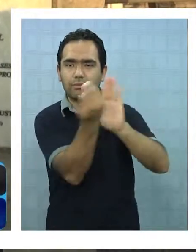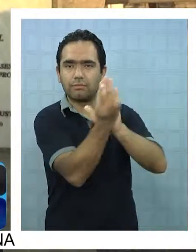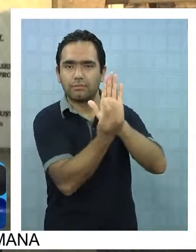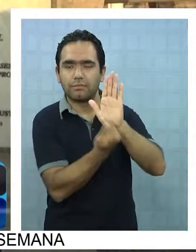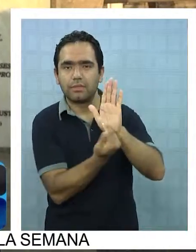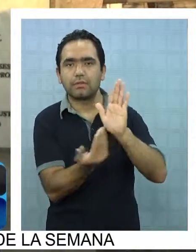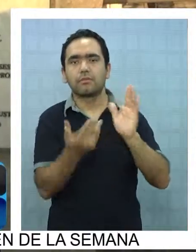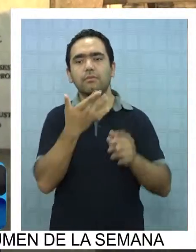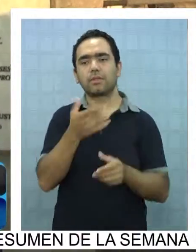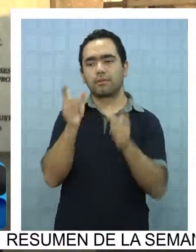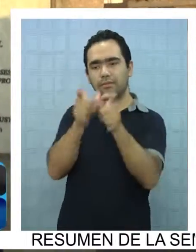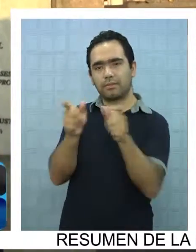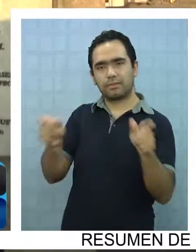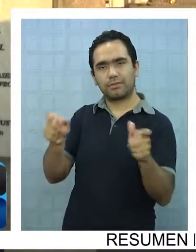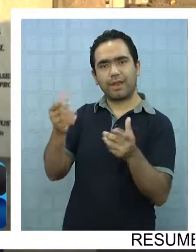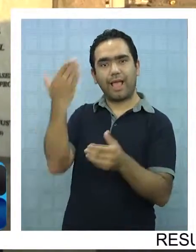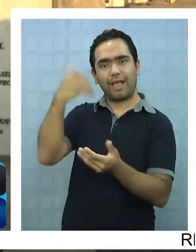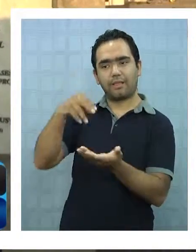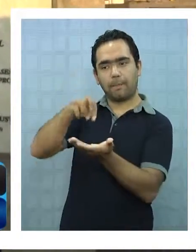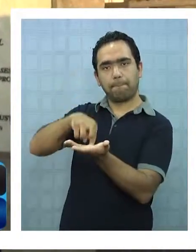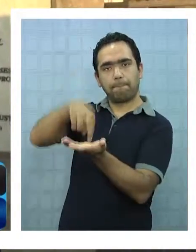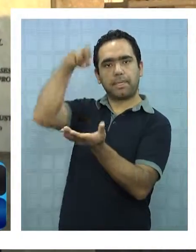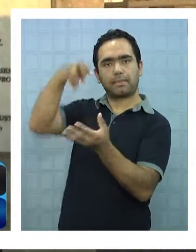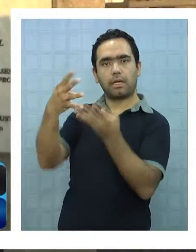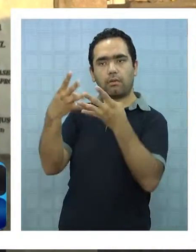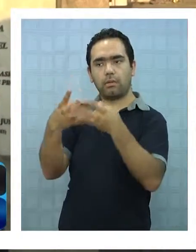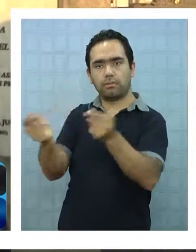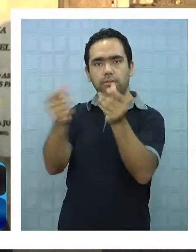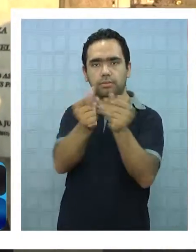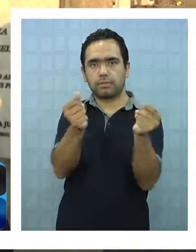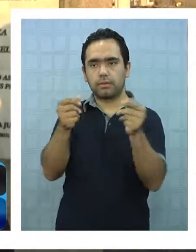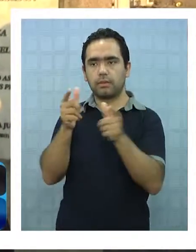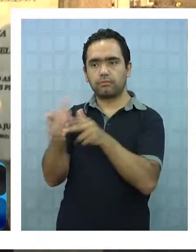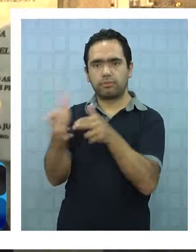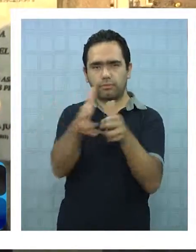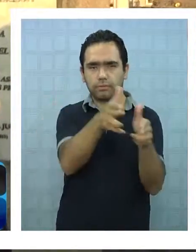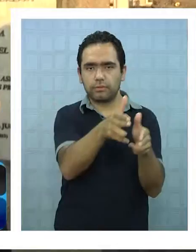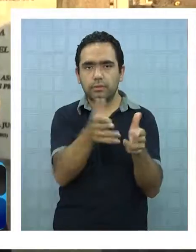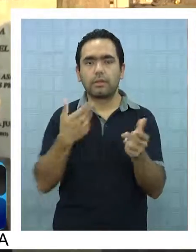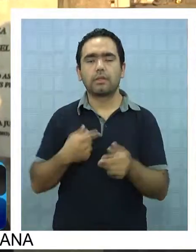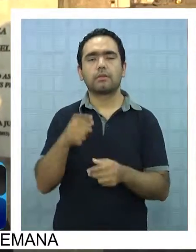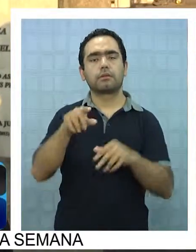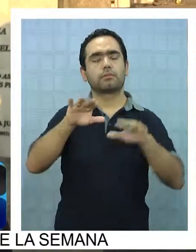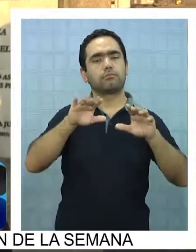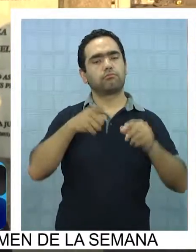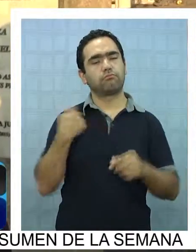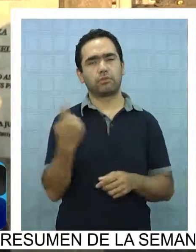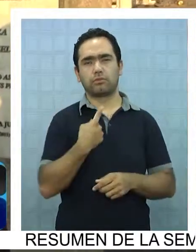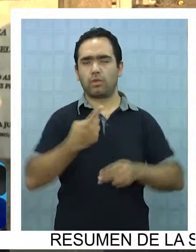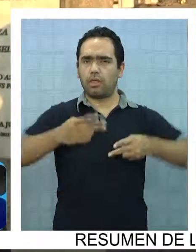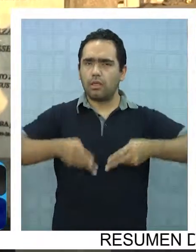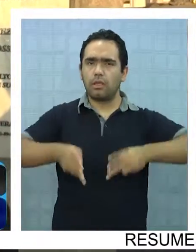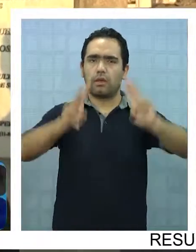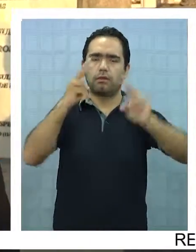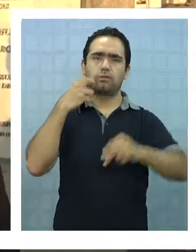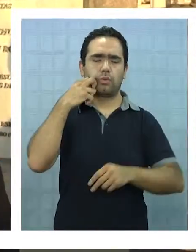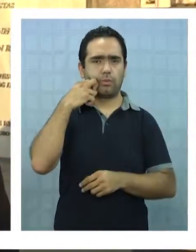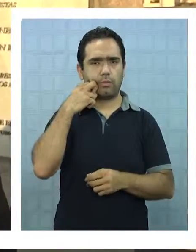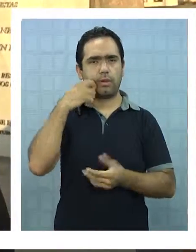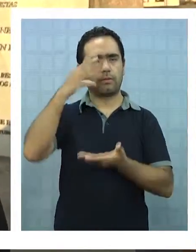detenidos desaparecidos de Quique Pizagua, sino que de toda la coordinadora de agrupaciones de derechos humanos a largo de nuestra patria,